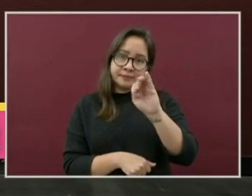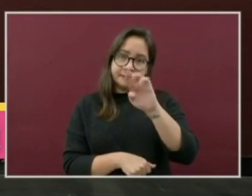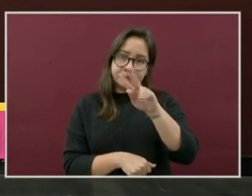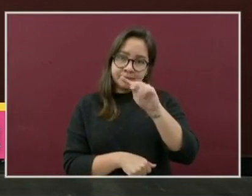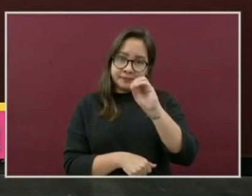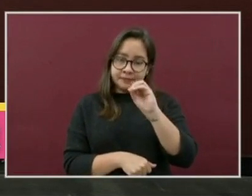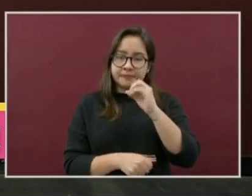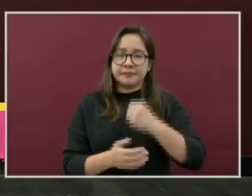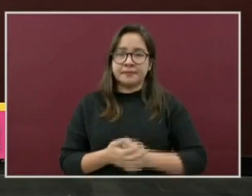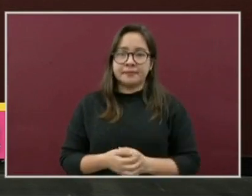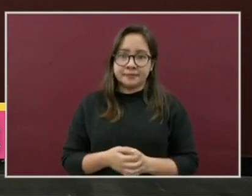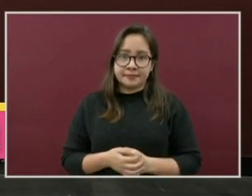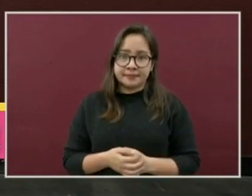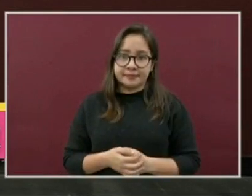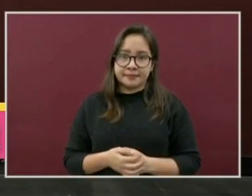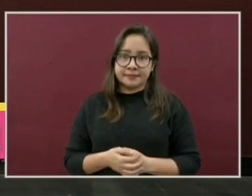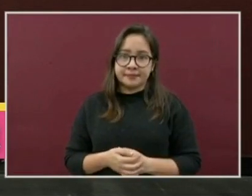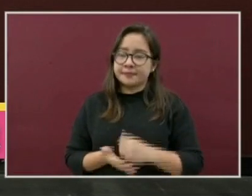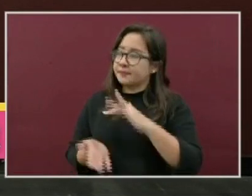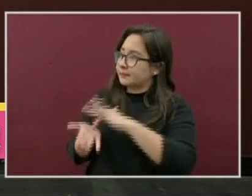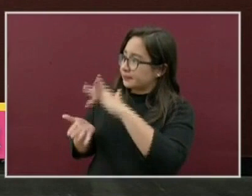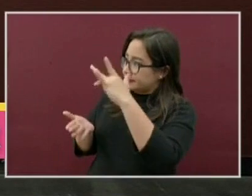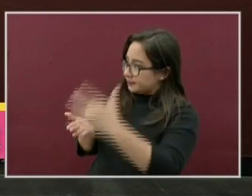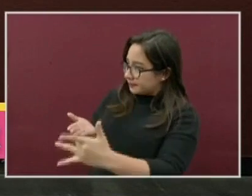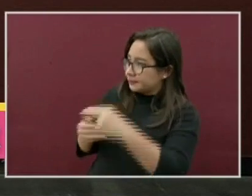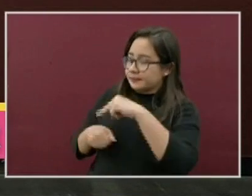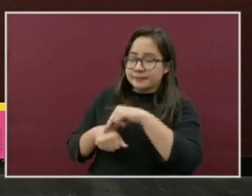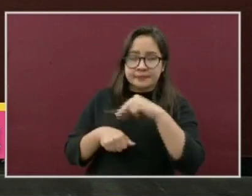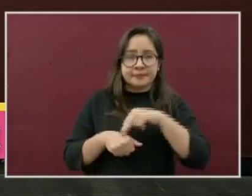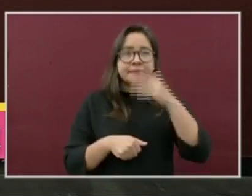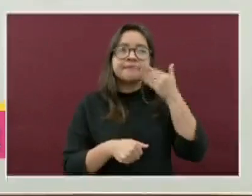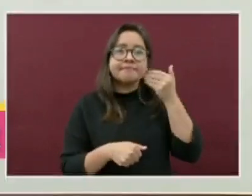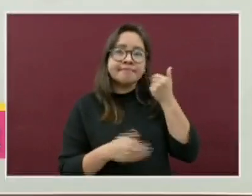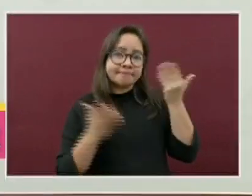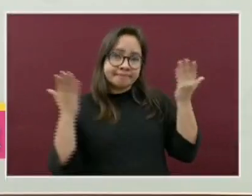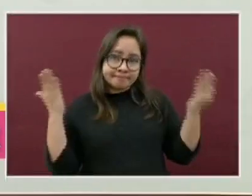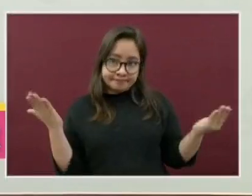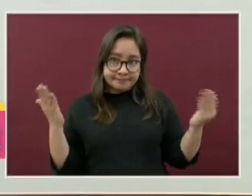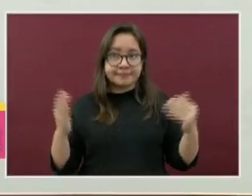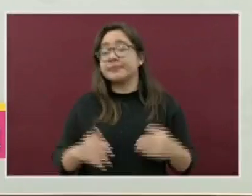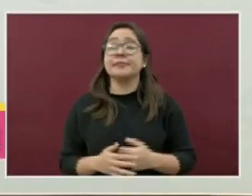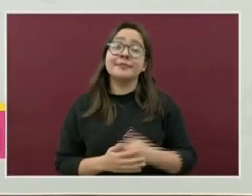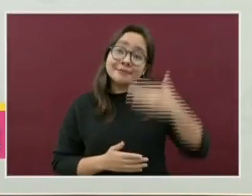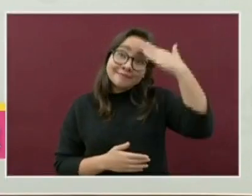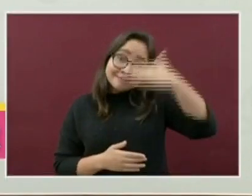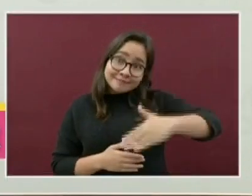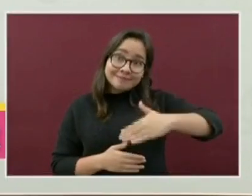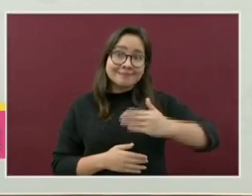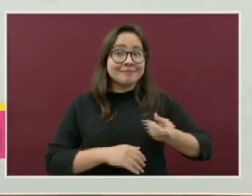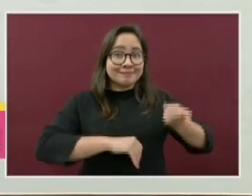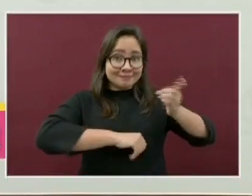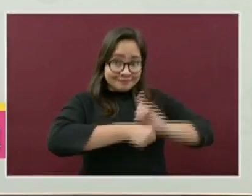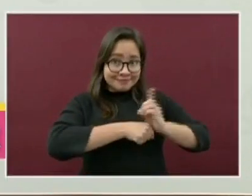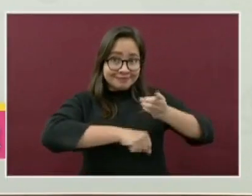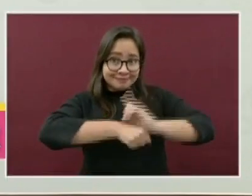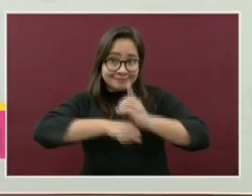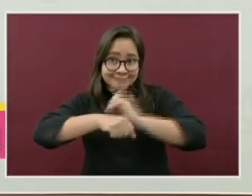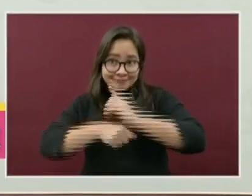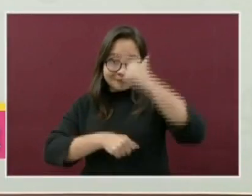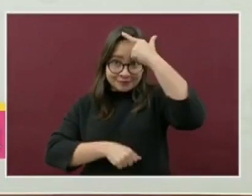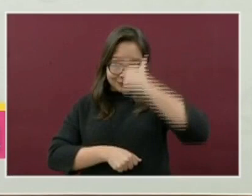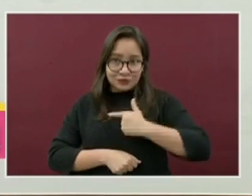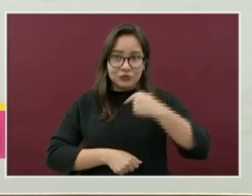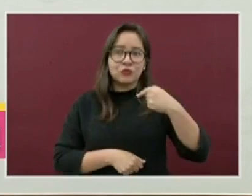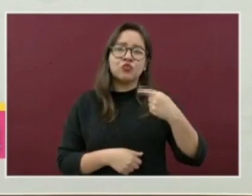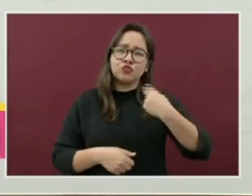Muchísimas gracias, muy amables doctoras. Familia Veracruzana, cada noche nos enfocamos a